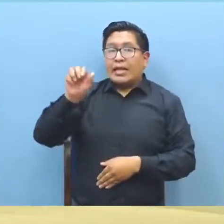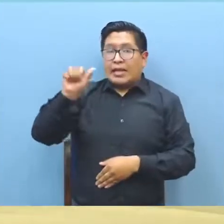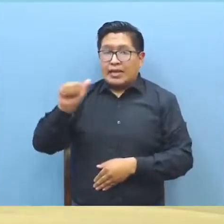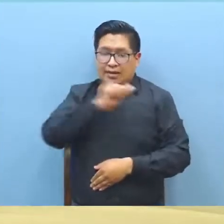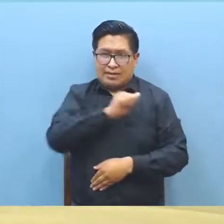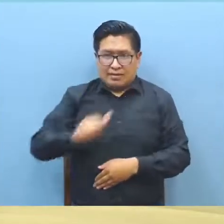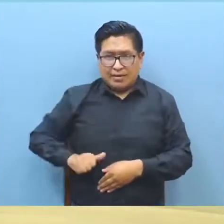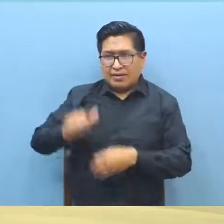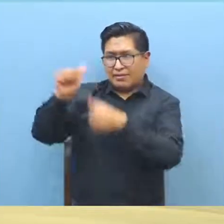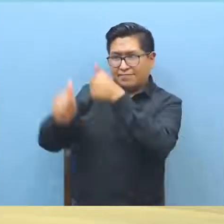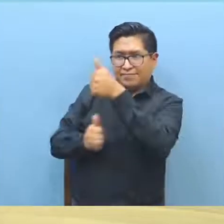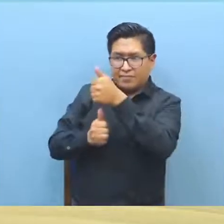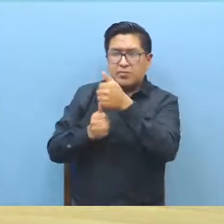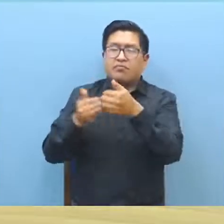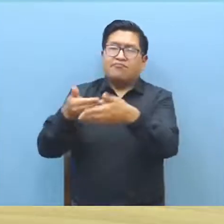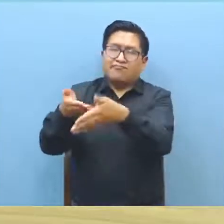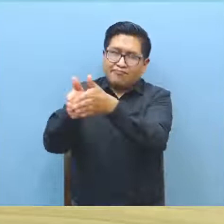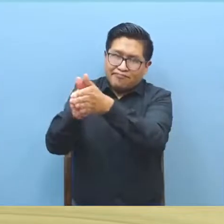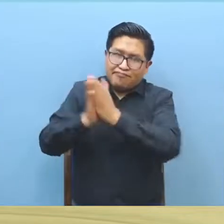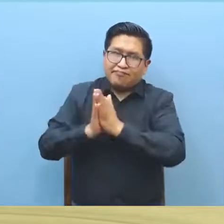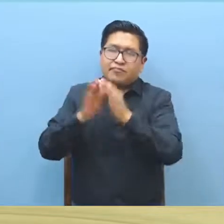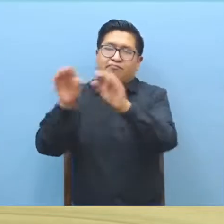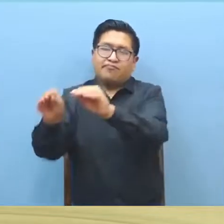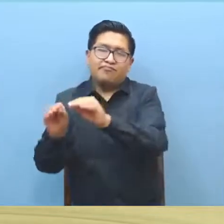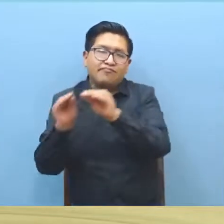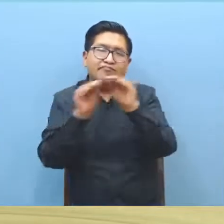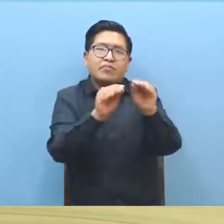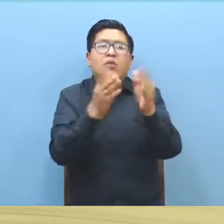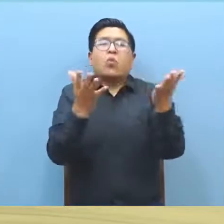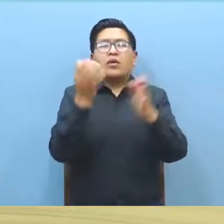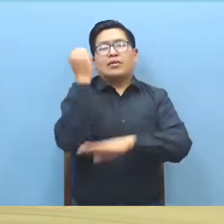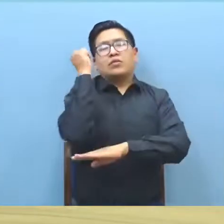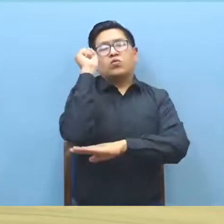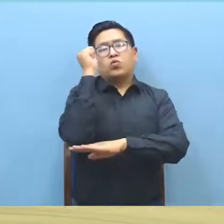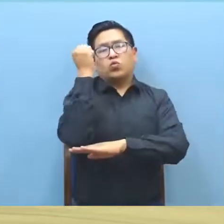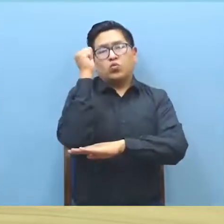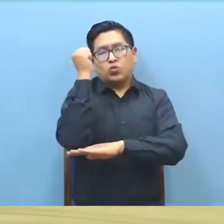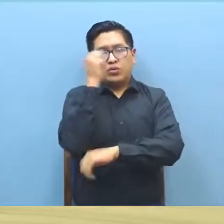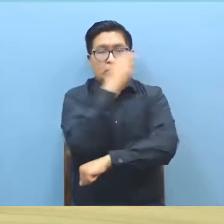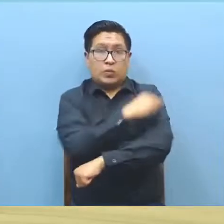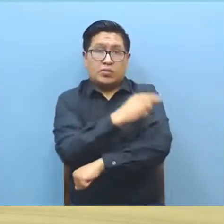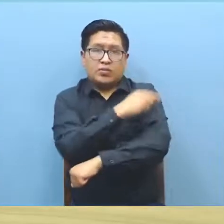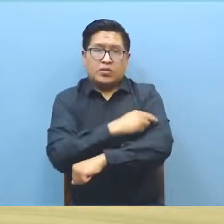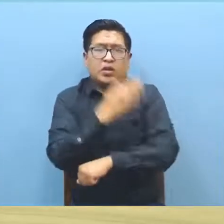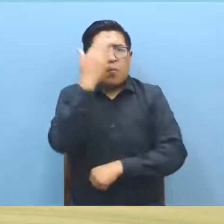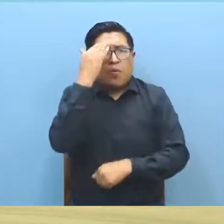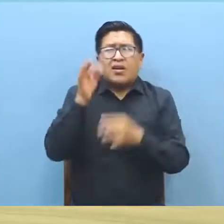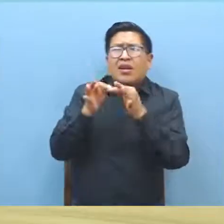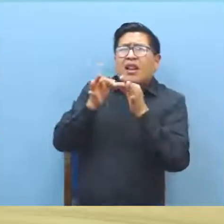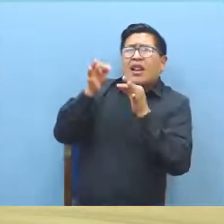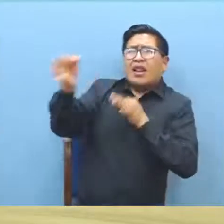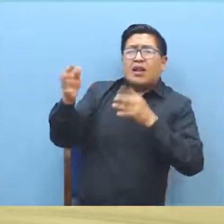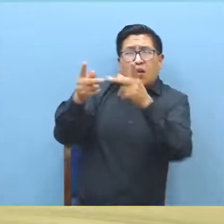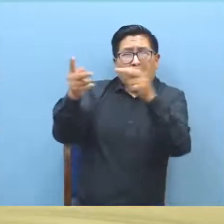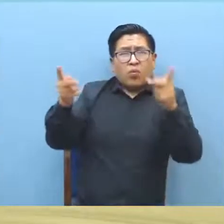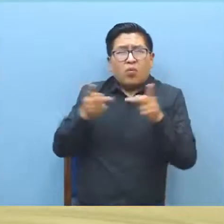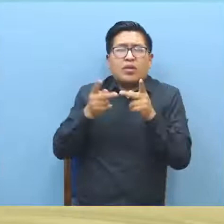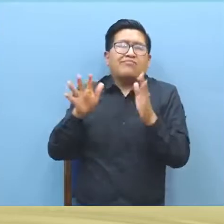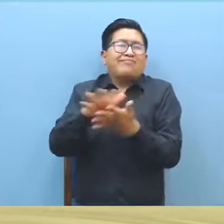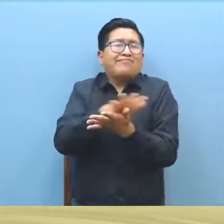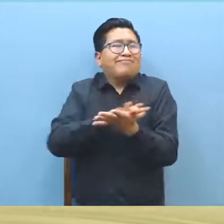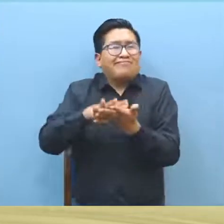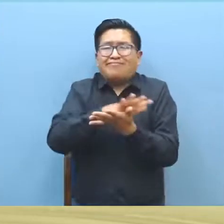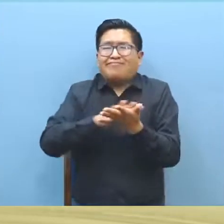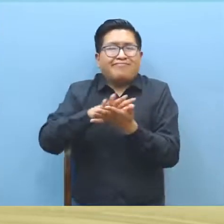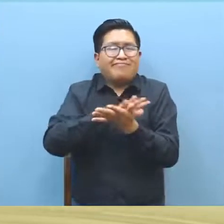y la niña ha sido trasladada a la ciudad de Sucre toda vez que en el municipio de San Lucas no se cuenta con un profesional en